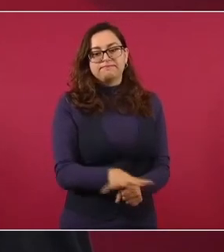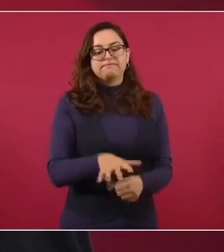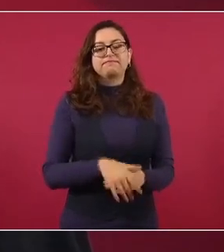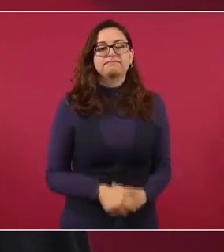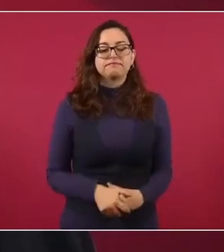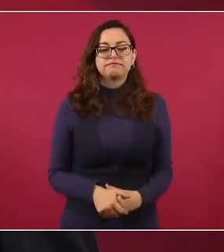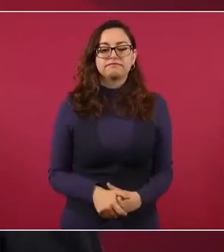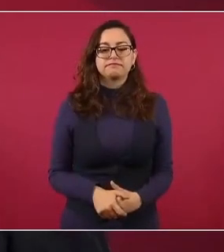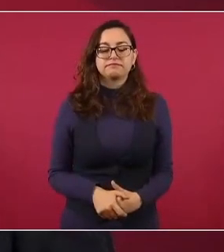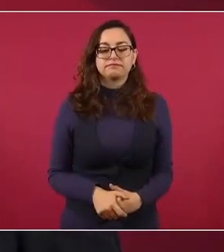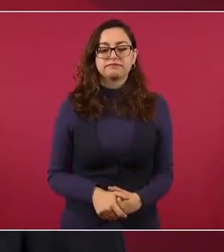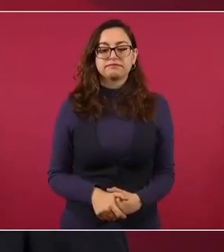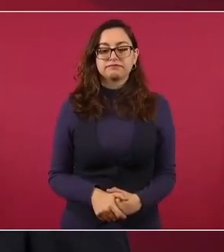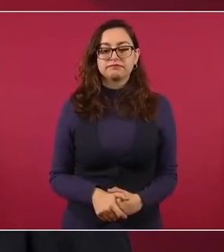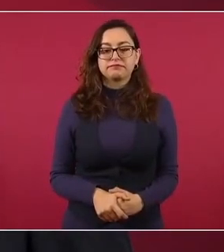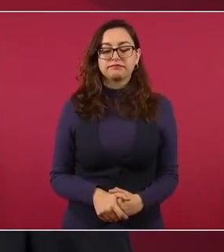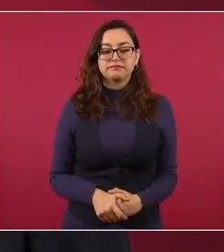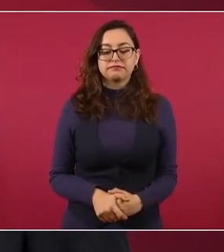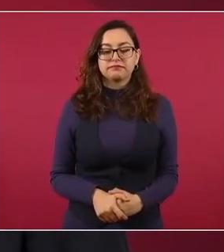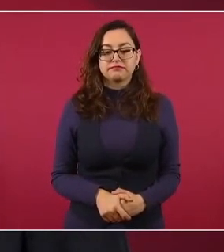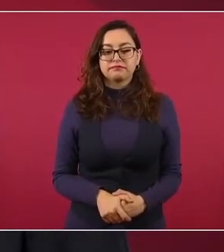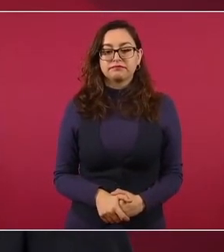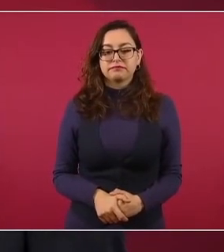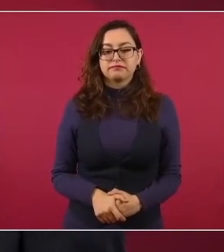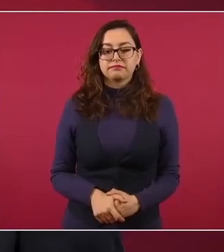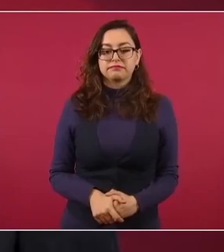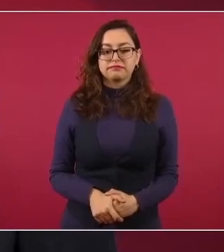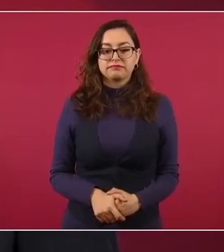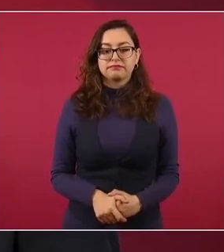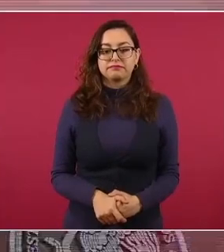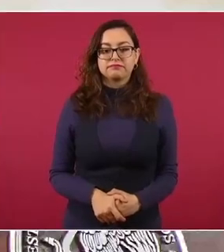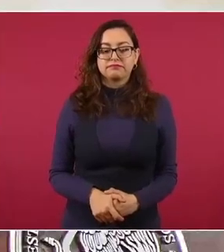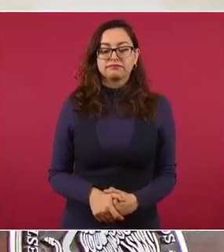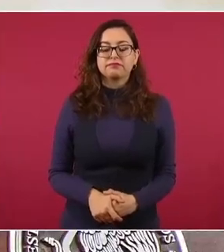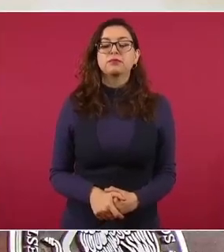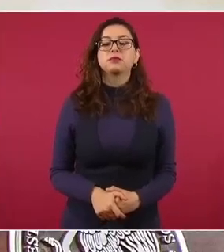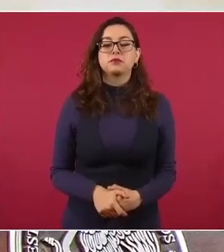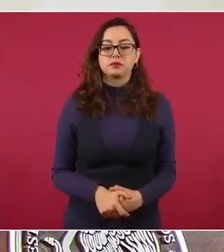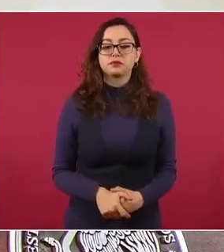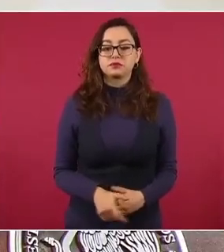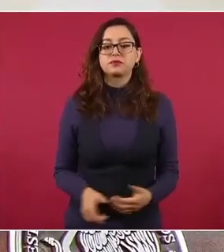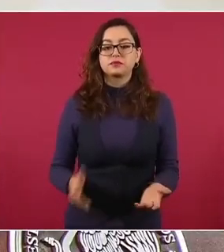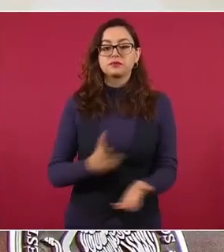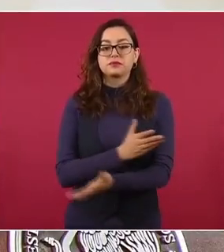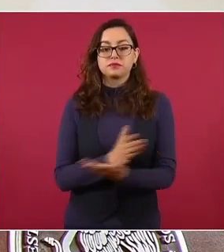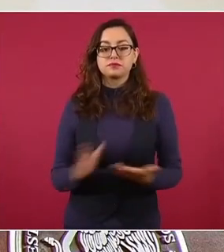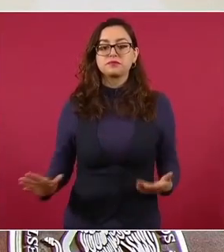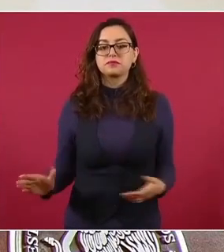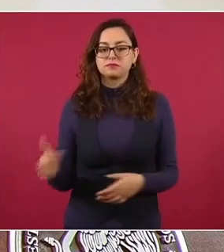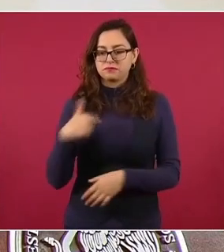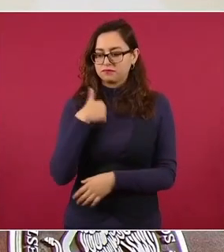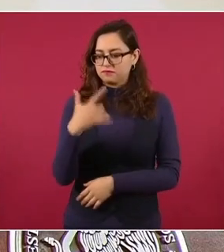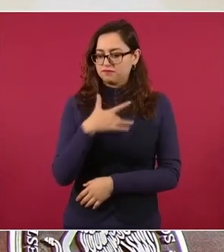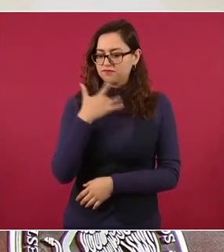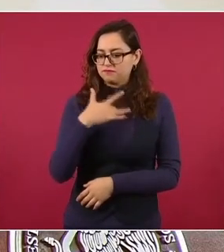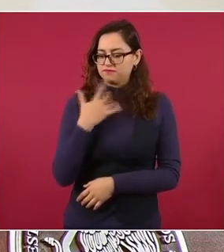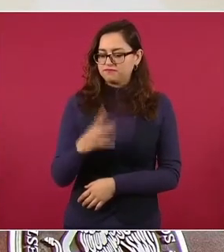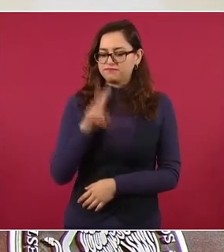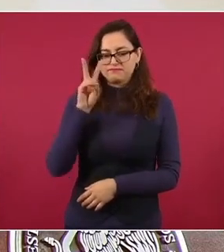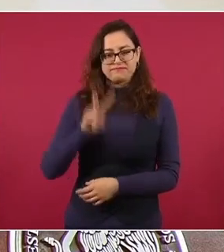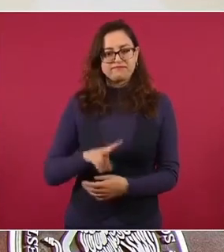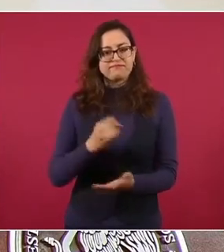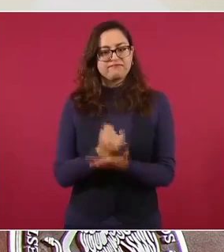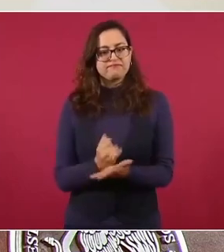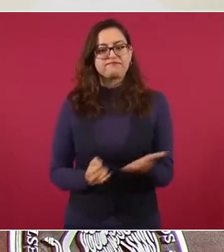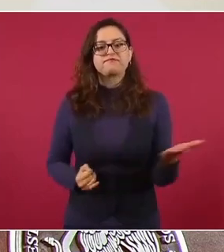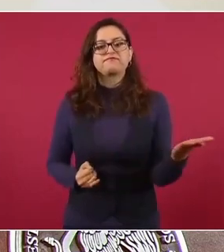Pero además de que es una convicción y que